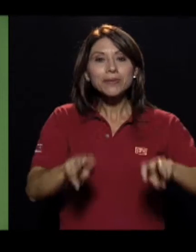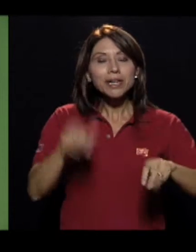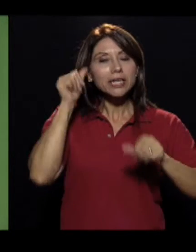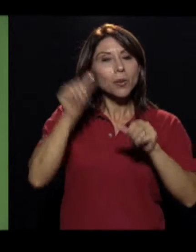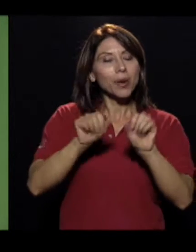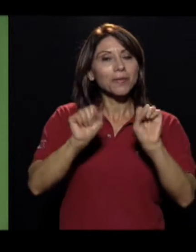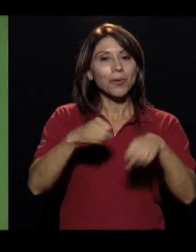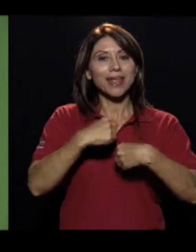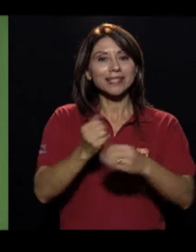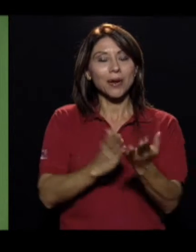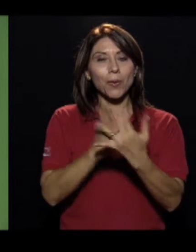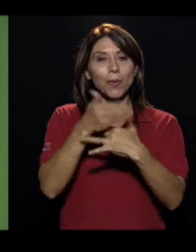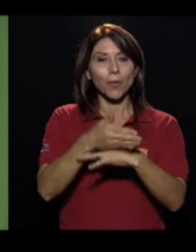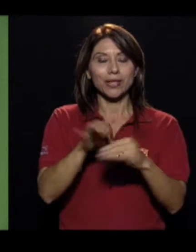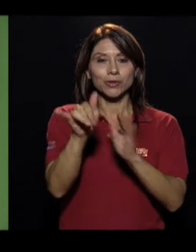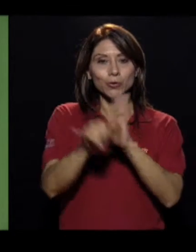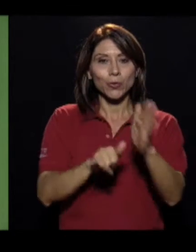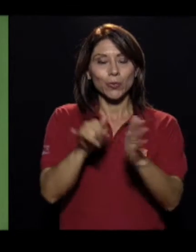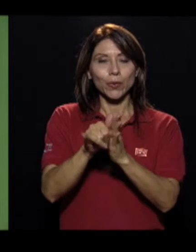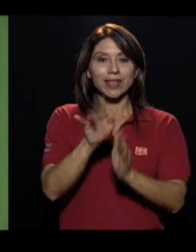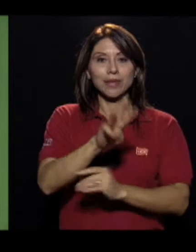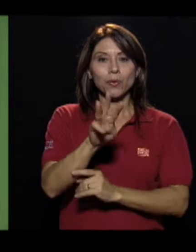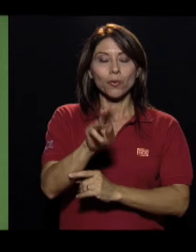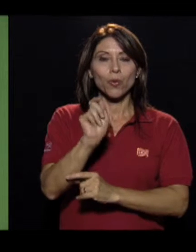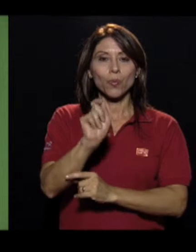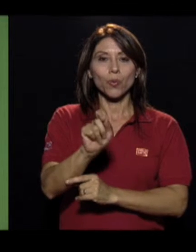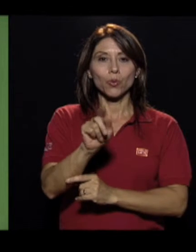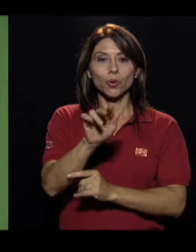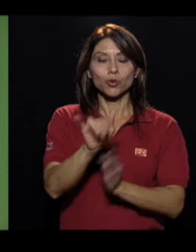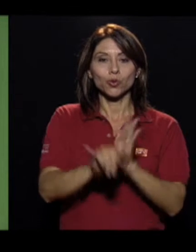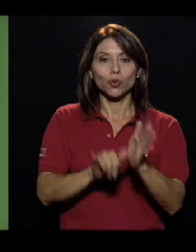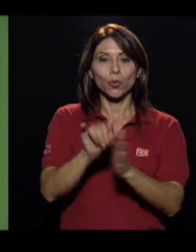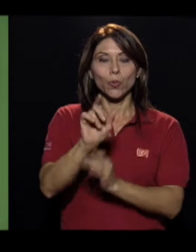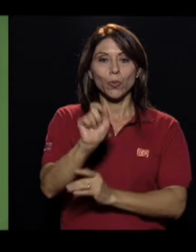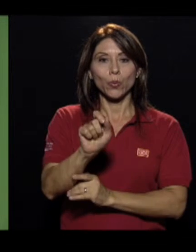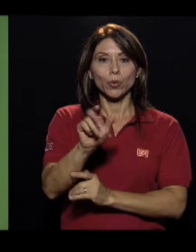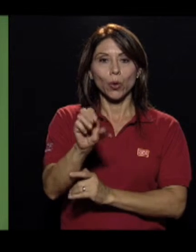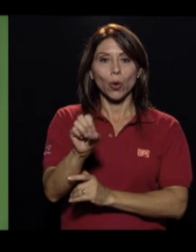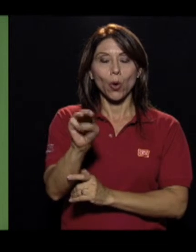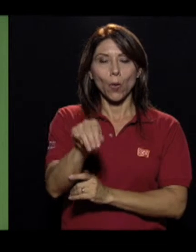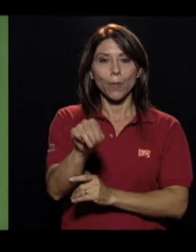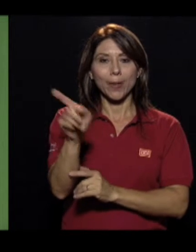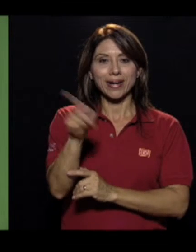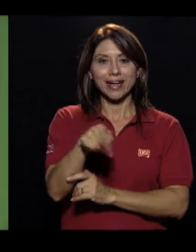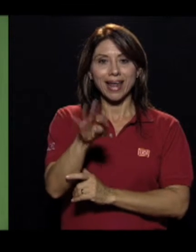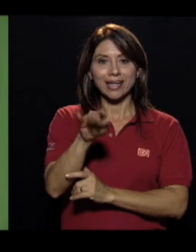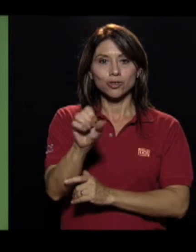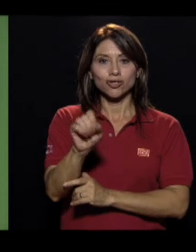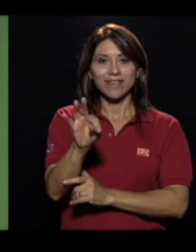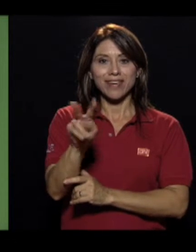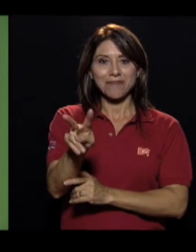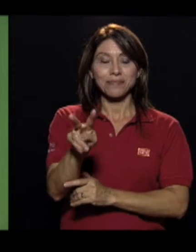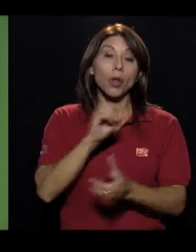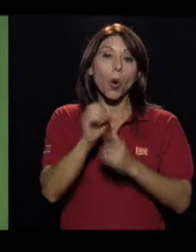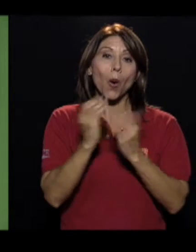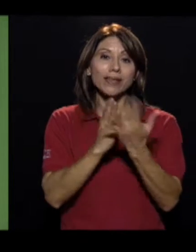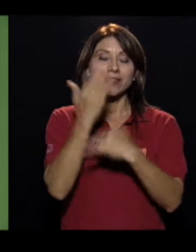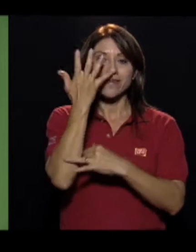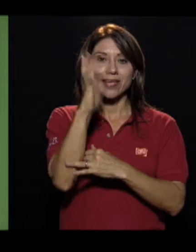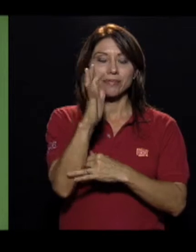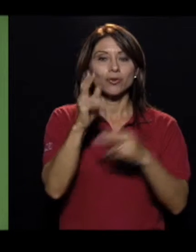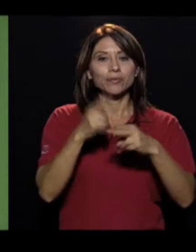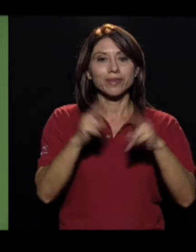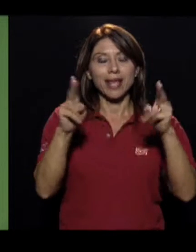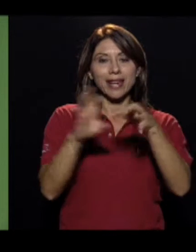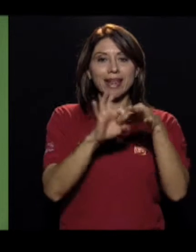Si desea volver a revisar sus detalles, recuerde que puede hacerlo en la página de YouTube www.youtube.com barra inclinada a